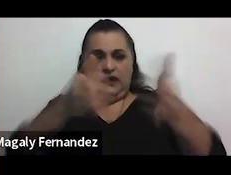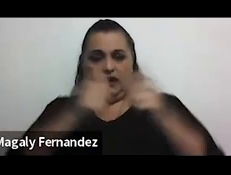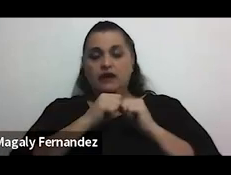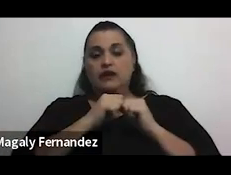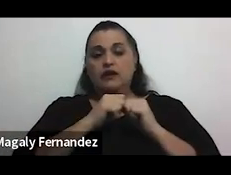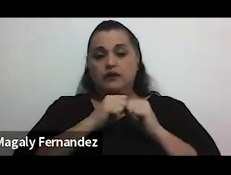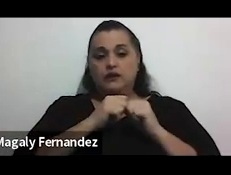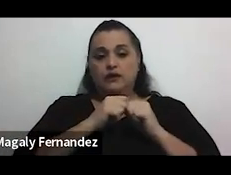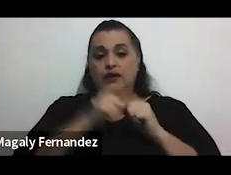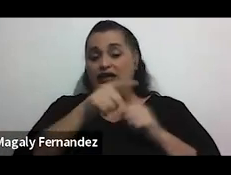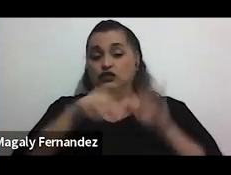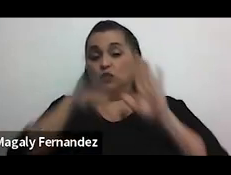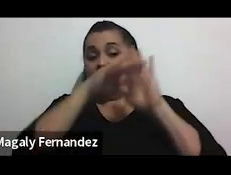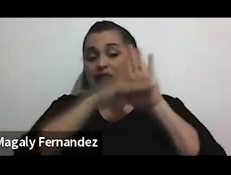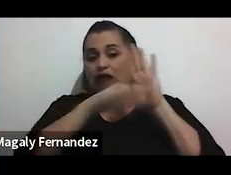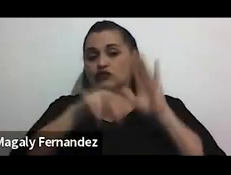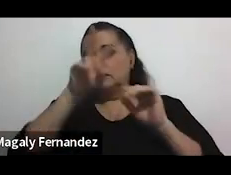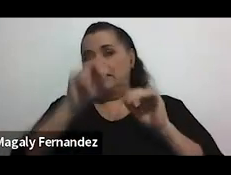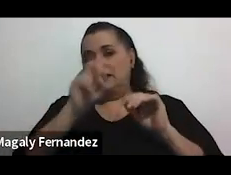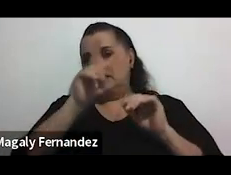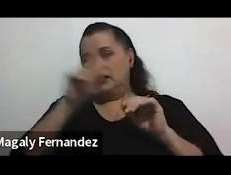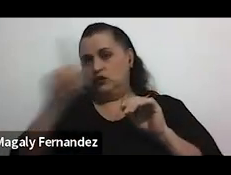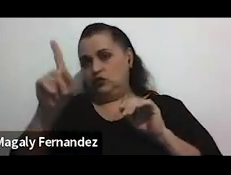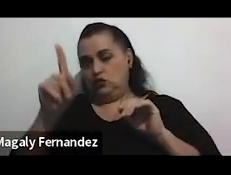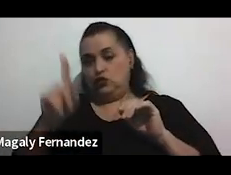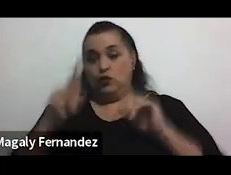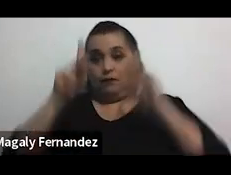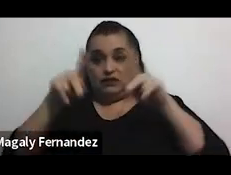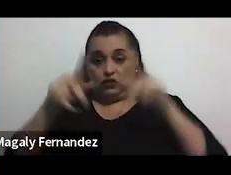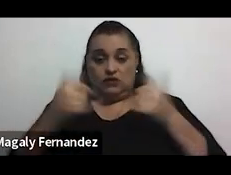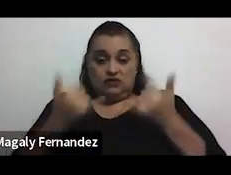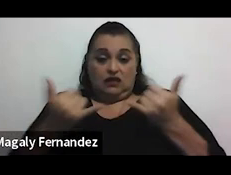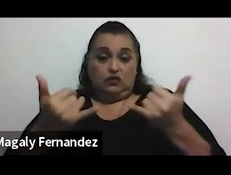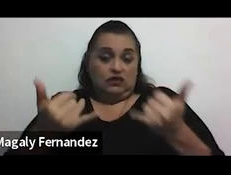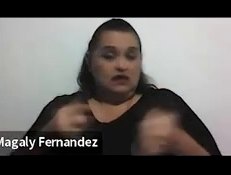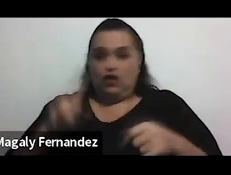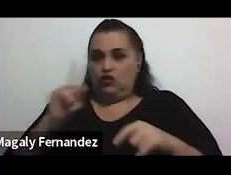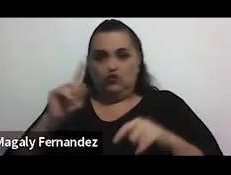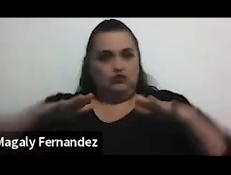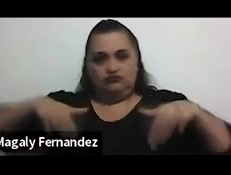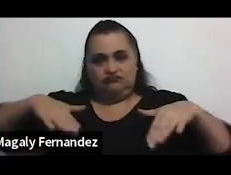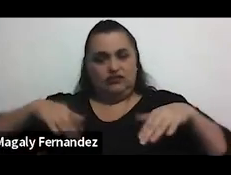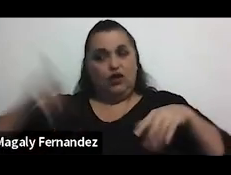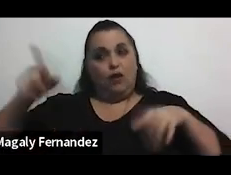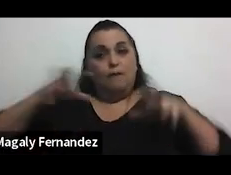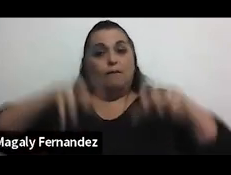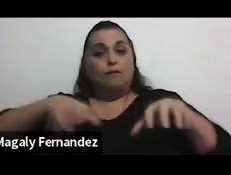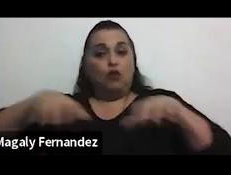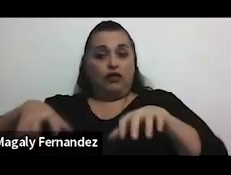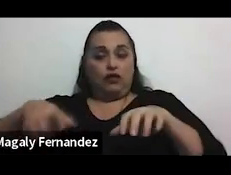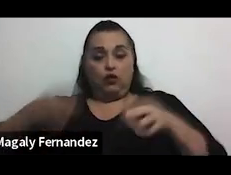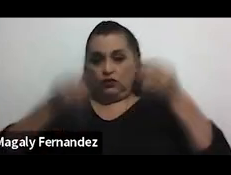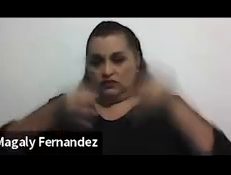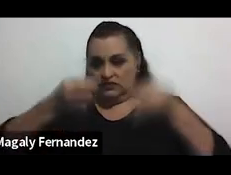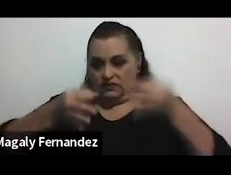estos son datos del 2021 que son los que están hasta el momento más actualizados en el poder judicial y lo que se nos dice